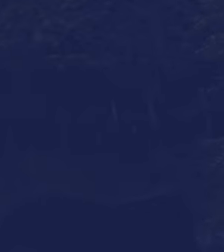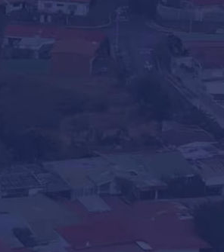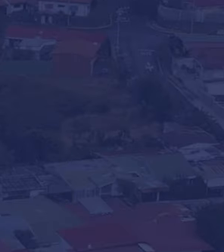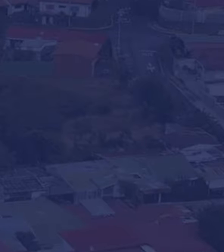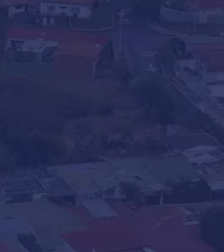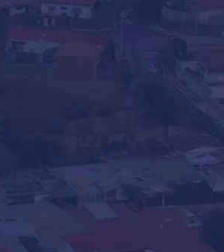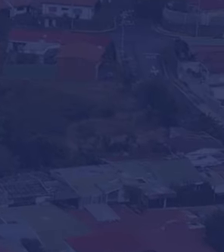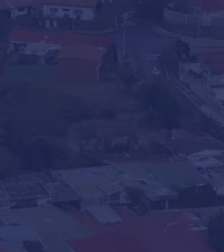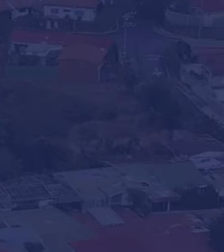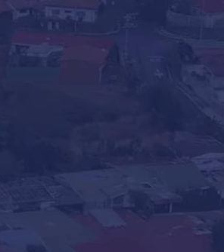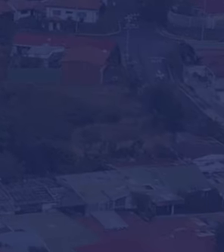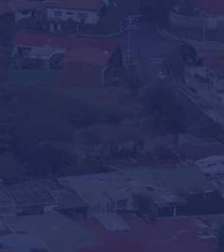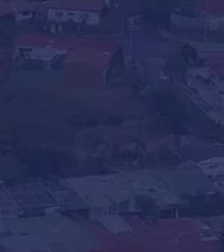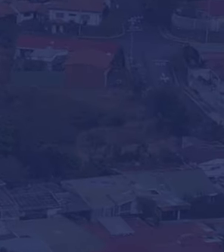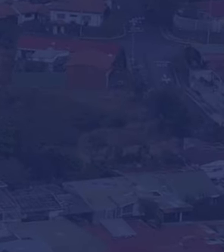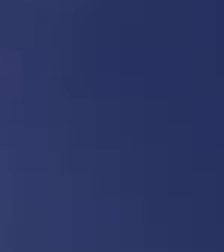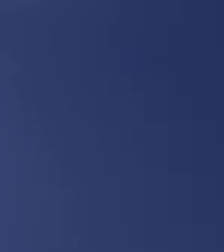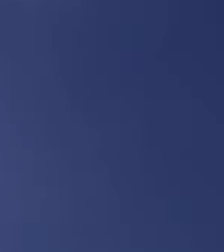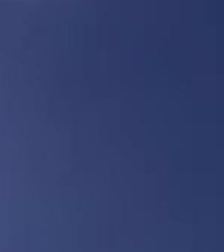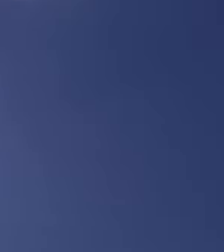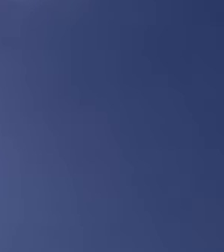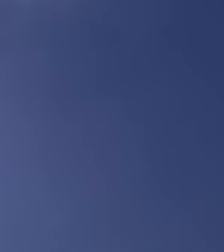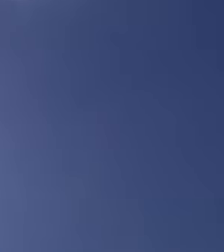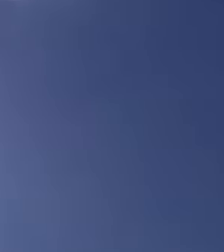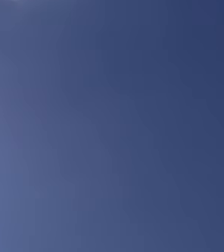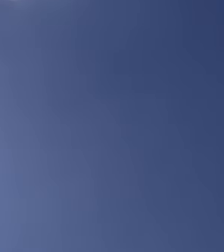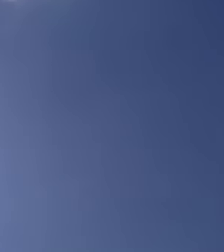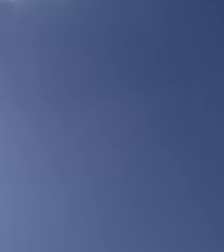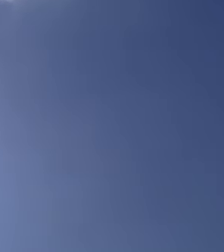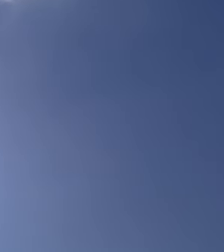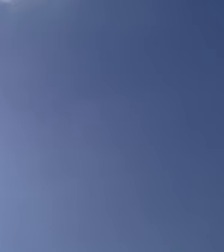generación crezca en un país mejor.